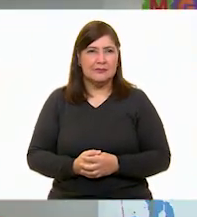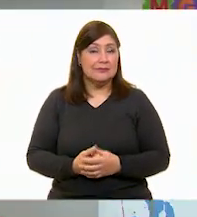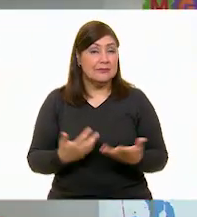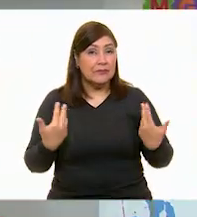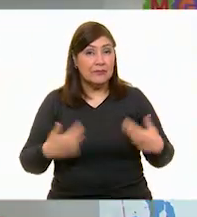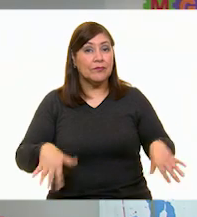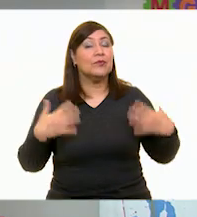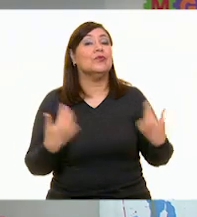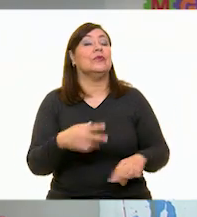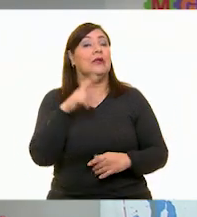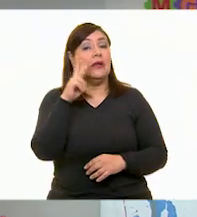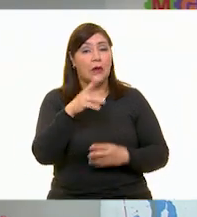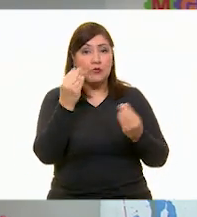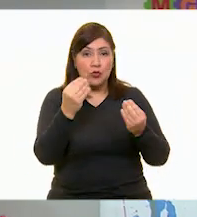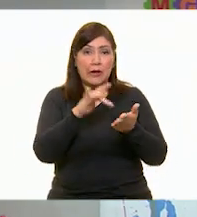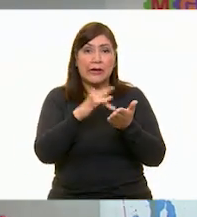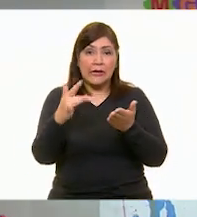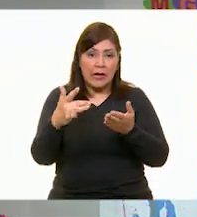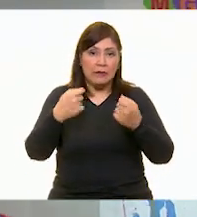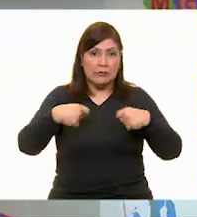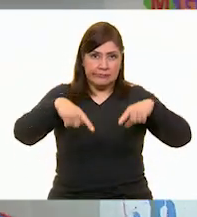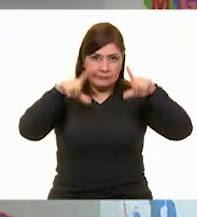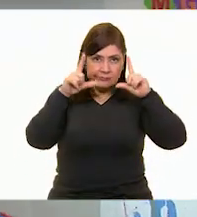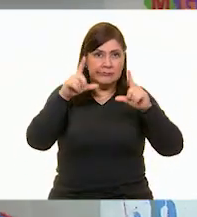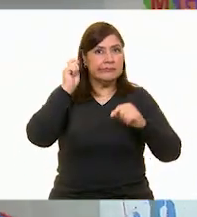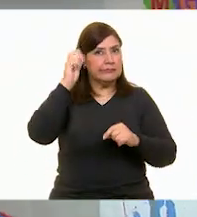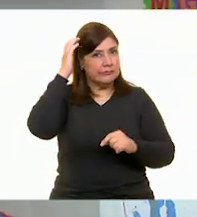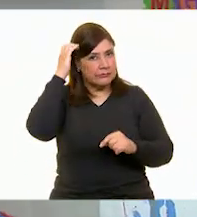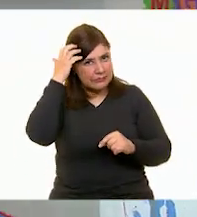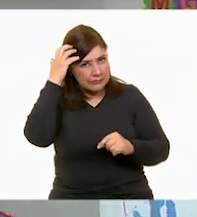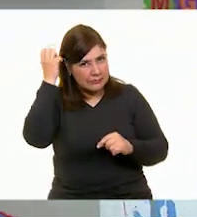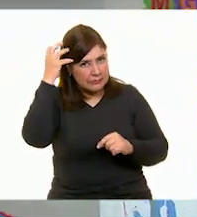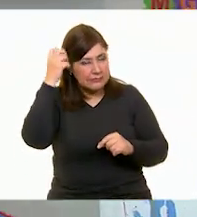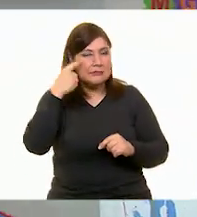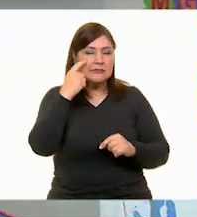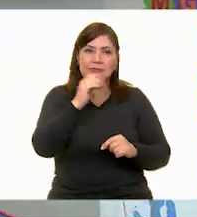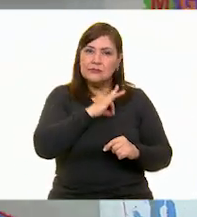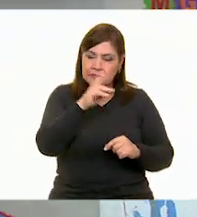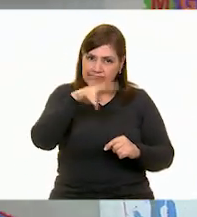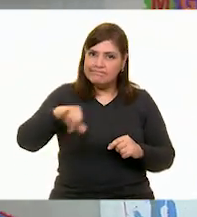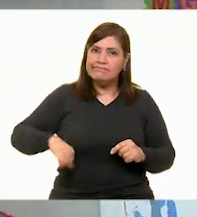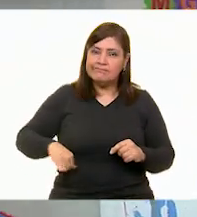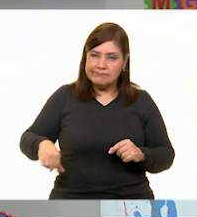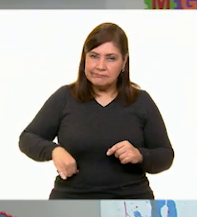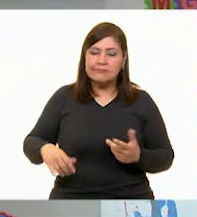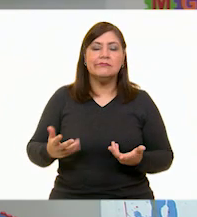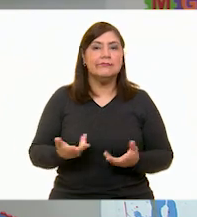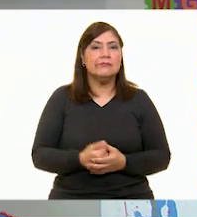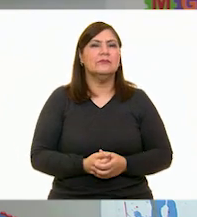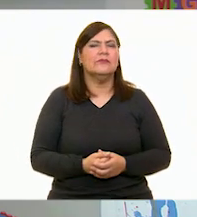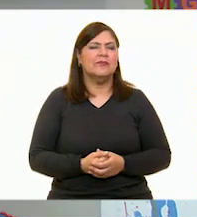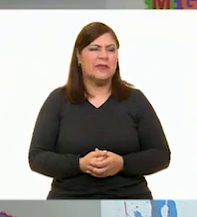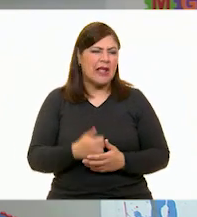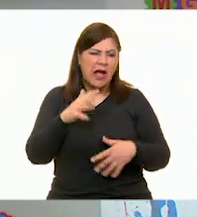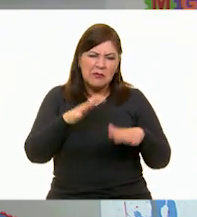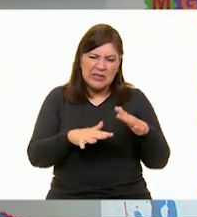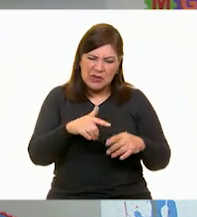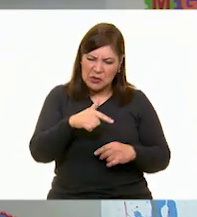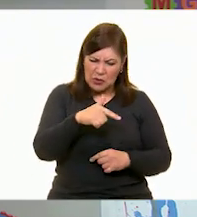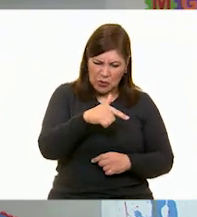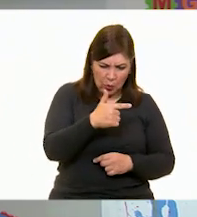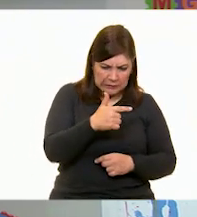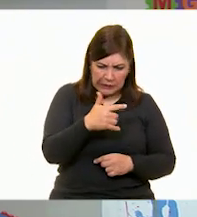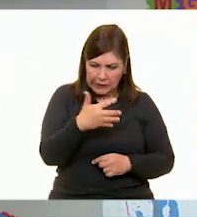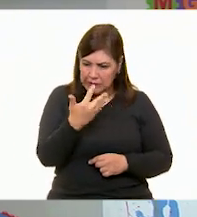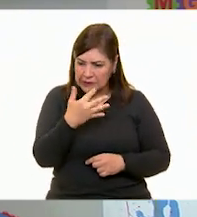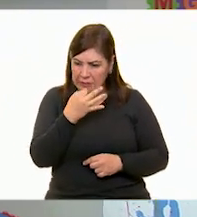¡Guau! Muchas gracias por compartirlo, Panchito. Es muy interesante la información que nos da. Algo que a veces solo utilizamos entre 12 y